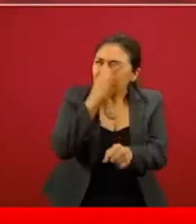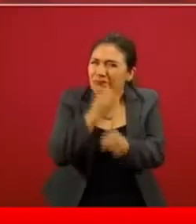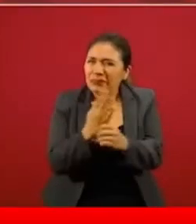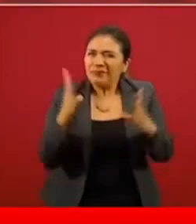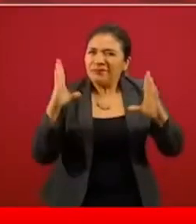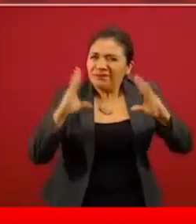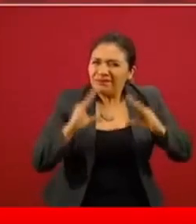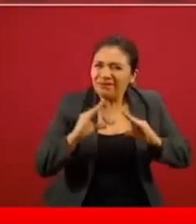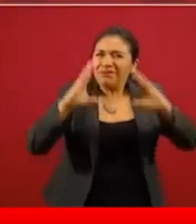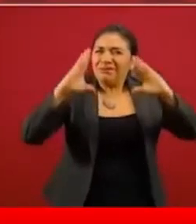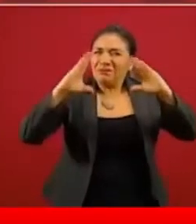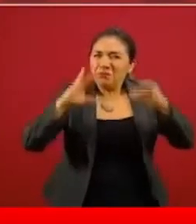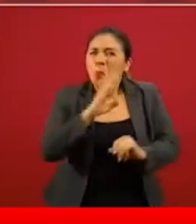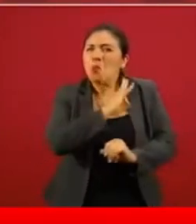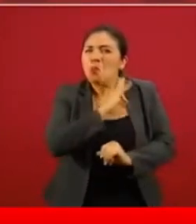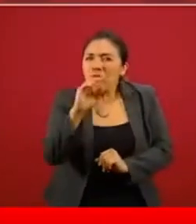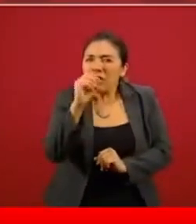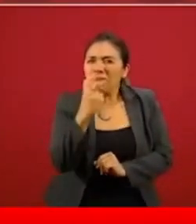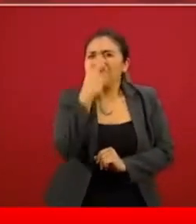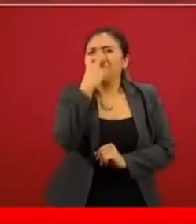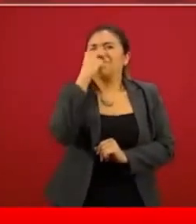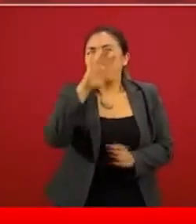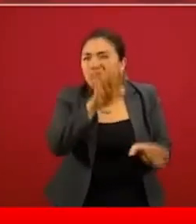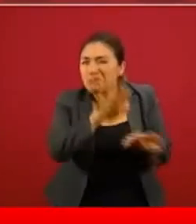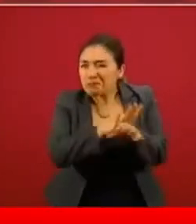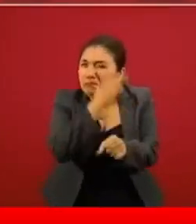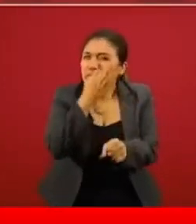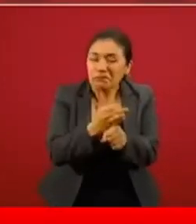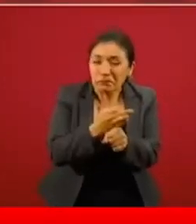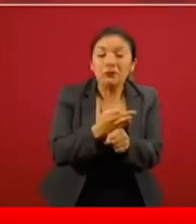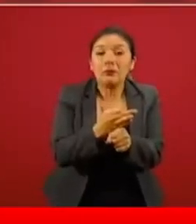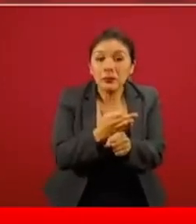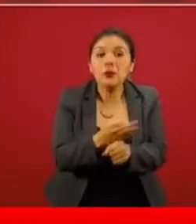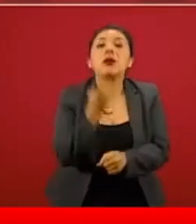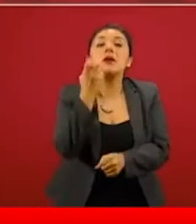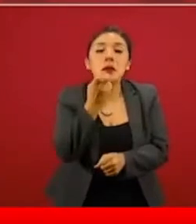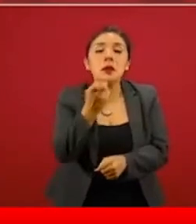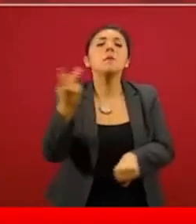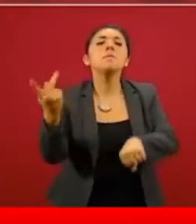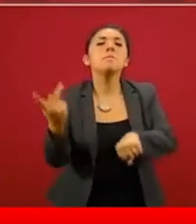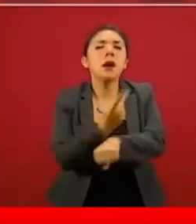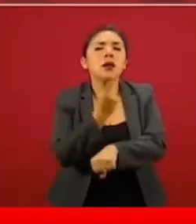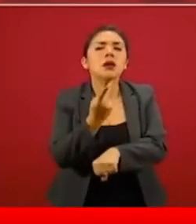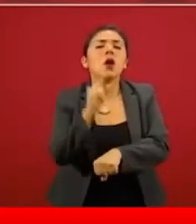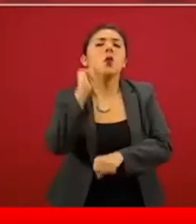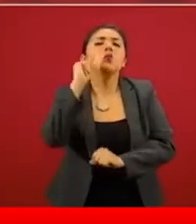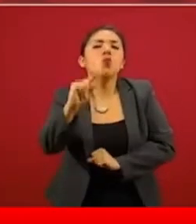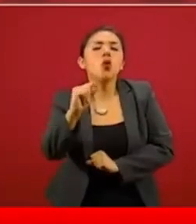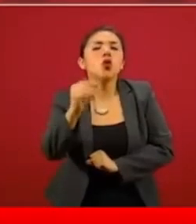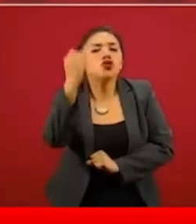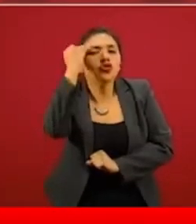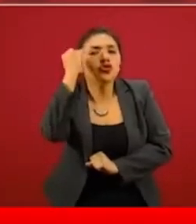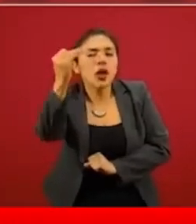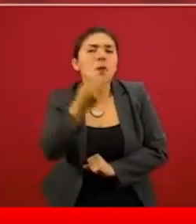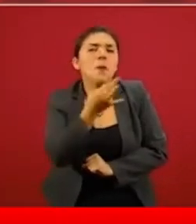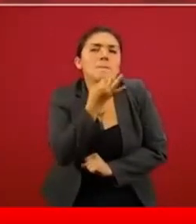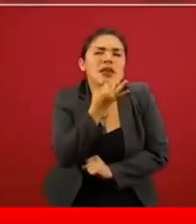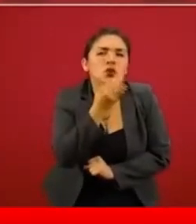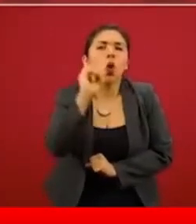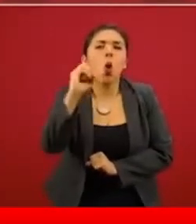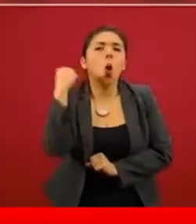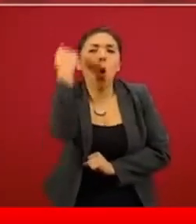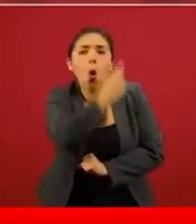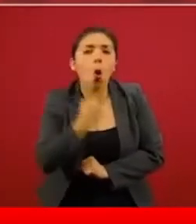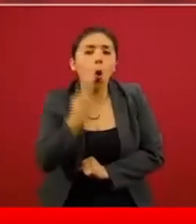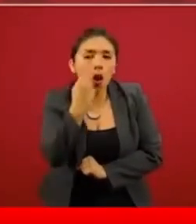los pulmones, pero alcanzan oxigenar un poco la sangre, lo que ocurre es que en pocos minutos o en pocas horas,